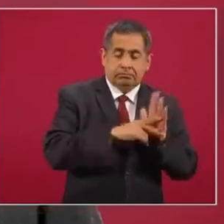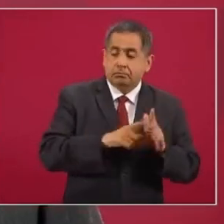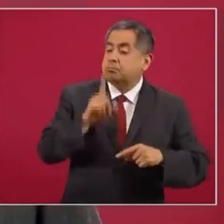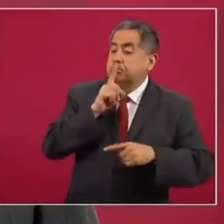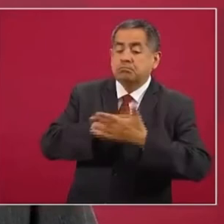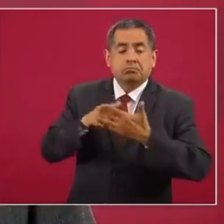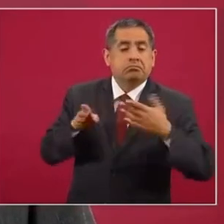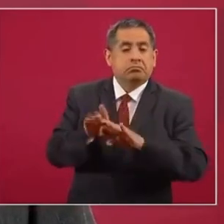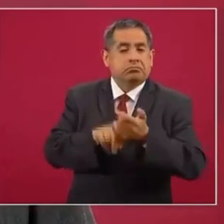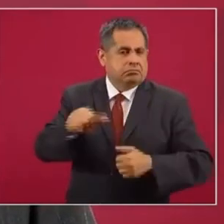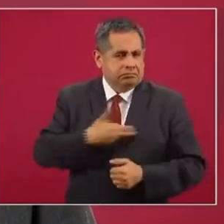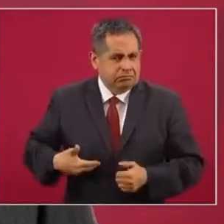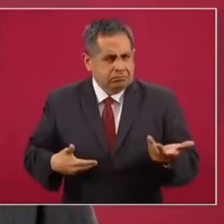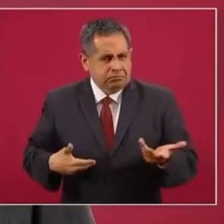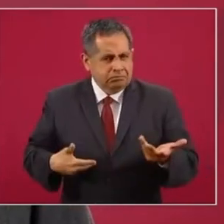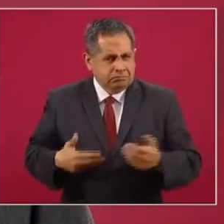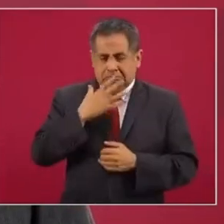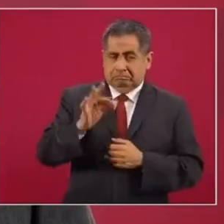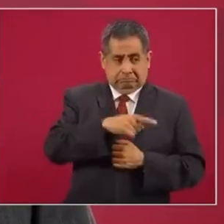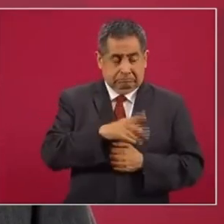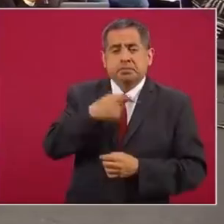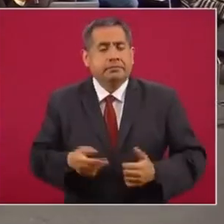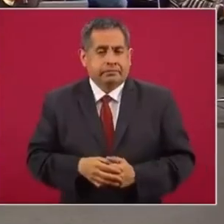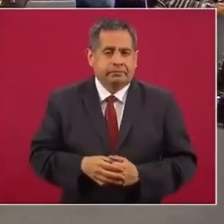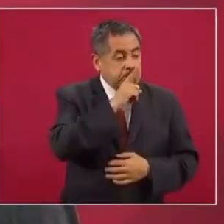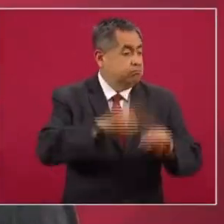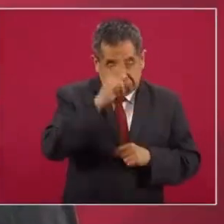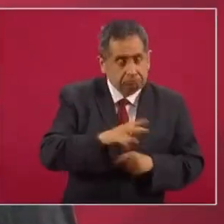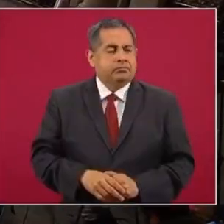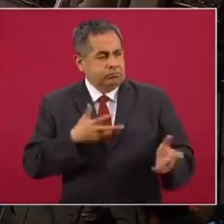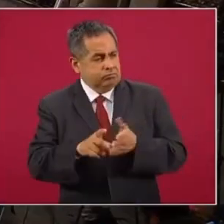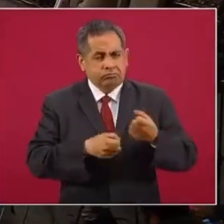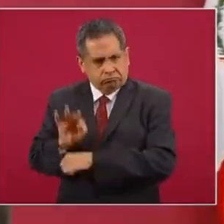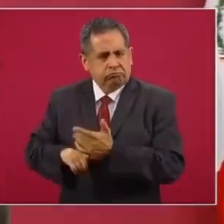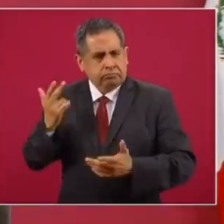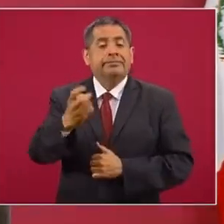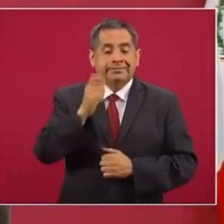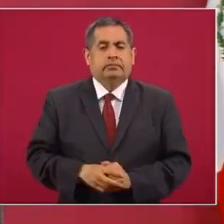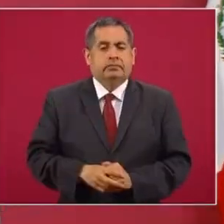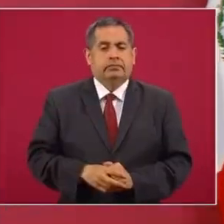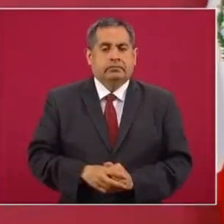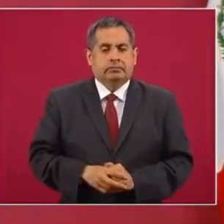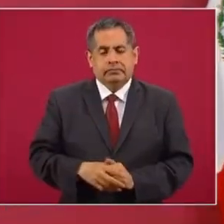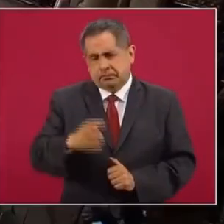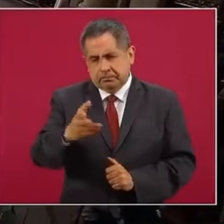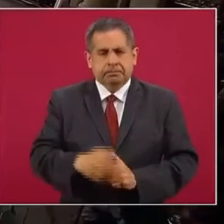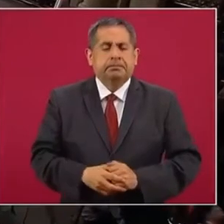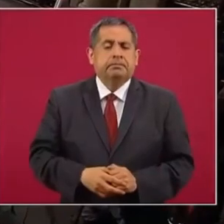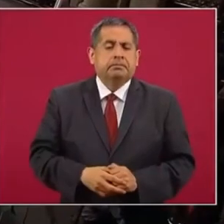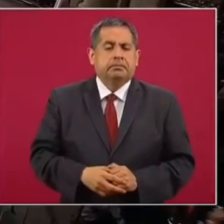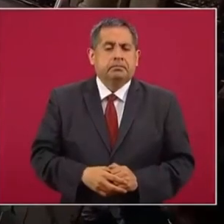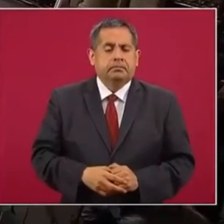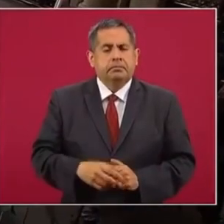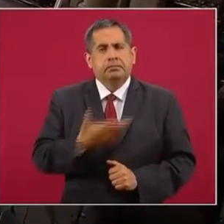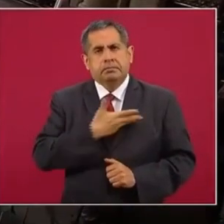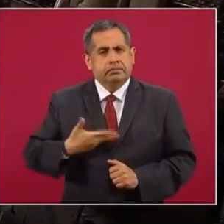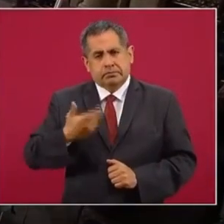al presidente? No es cualquier cosa, ¿eh? Varias bromas malas después. Presidente, hoy